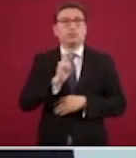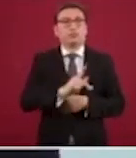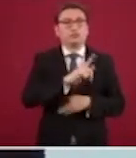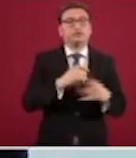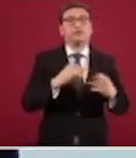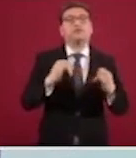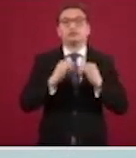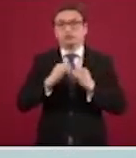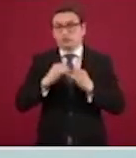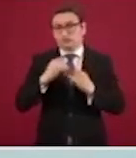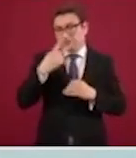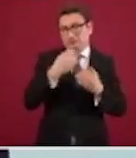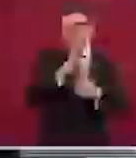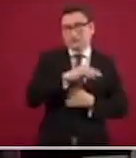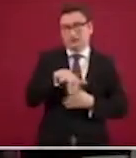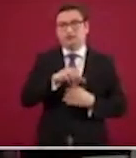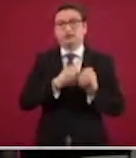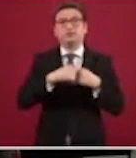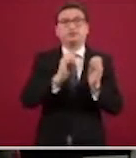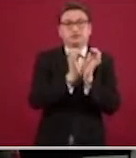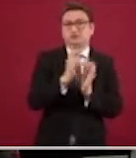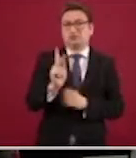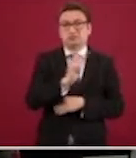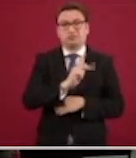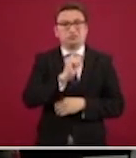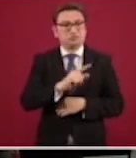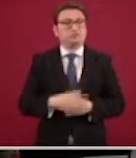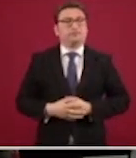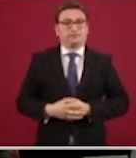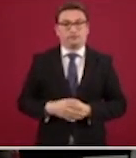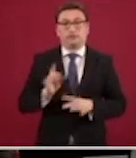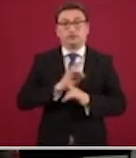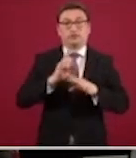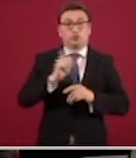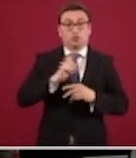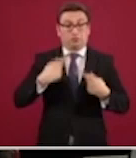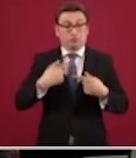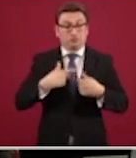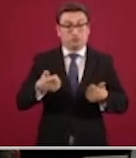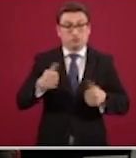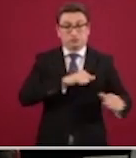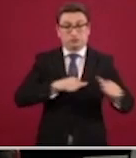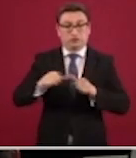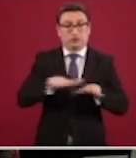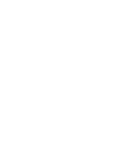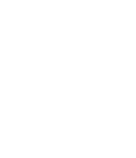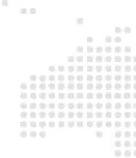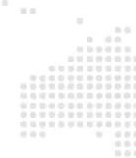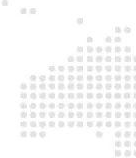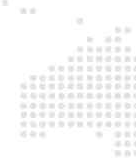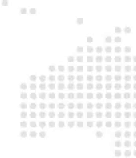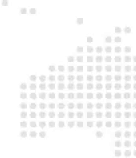Instituto Mexicano del Seguro Social y el Issste en caso de intercambio de pacientes entre instituciones públicas.